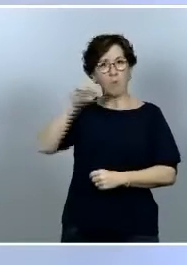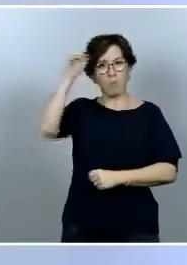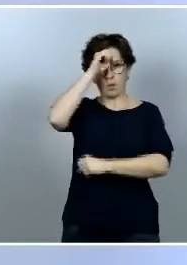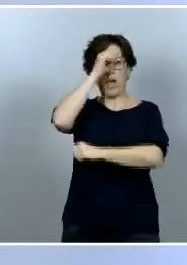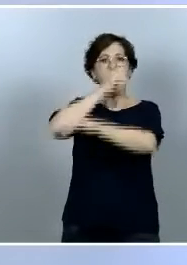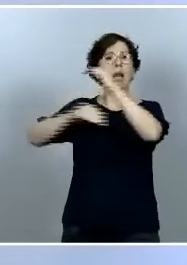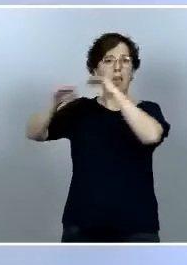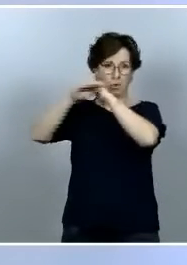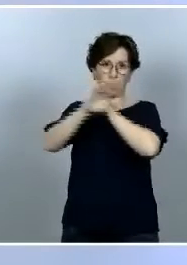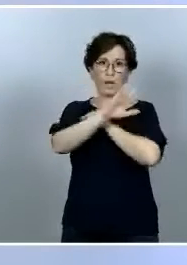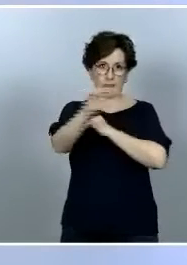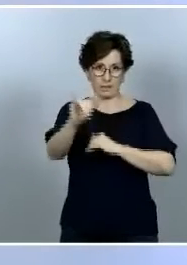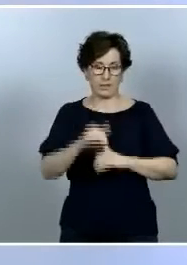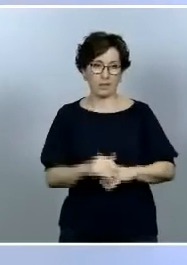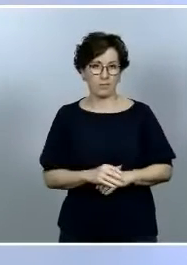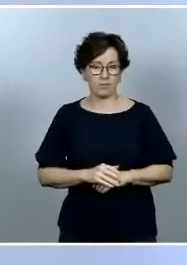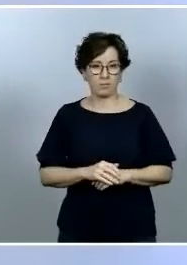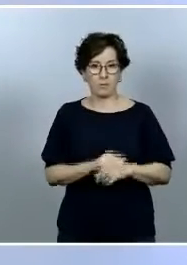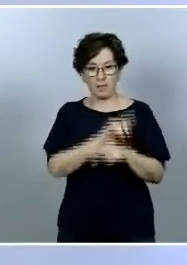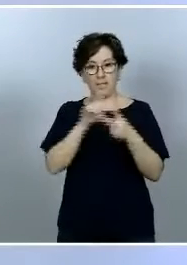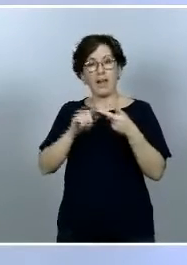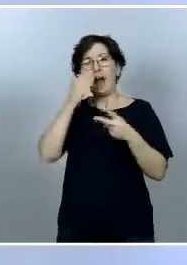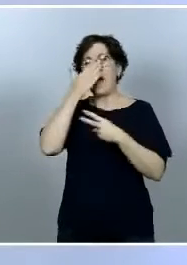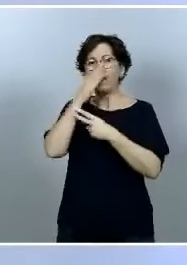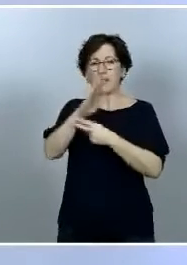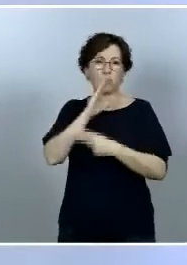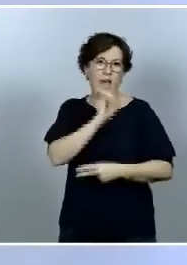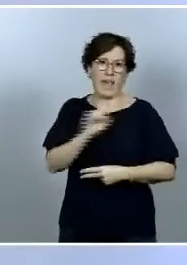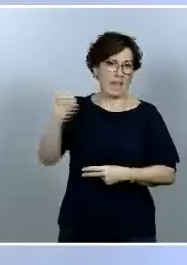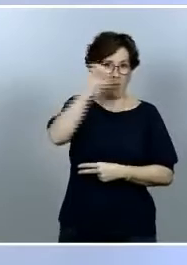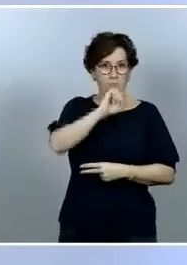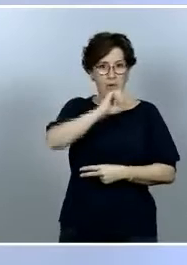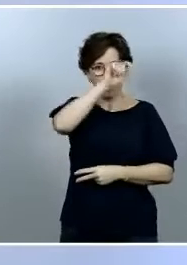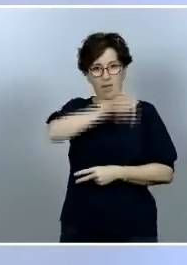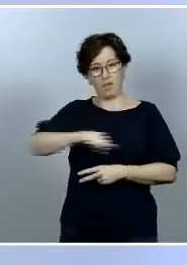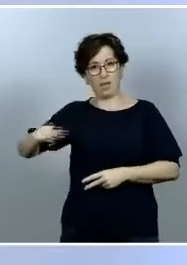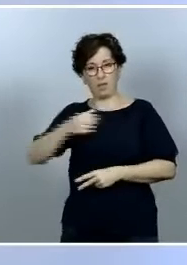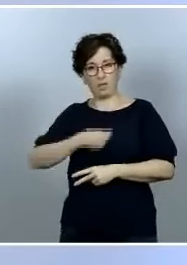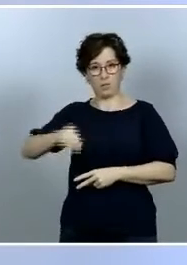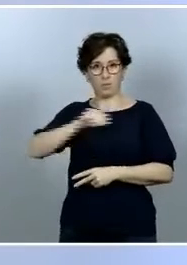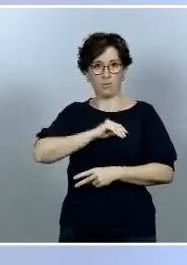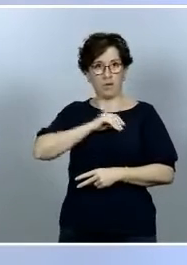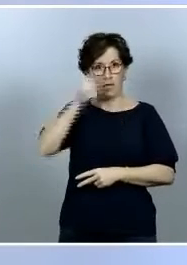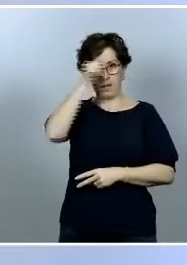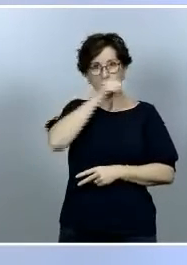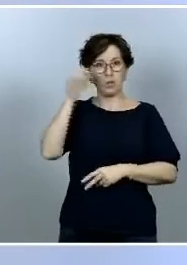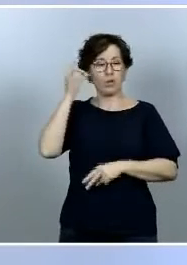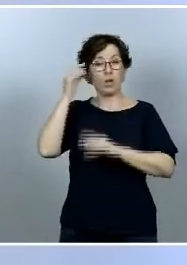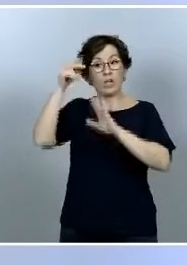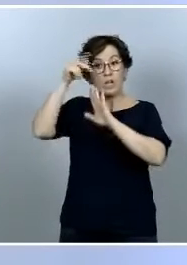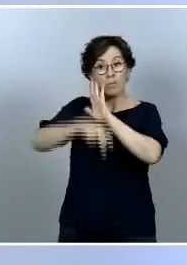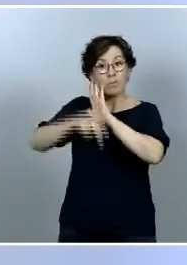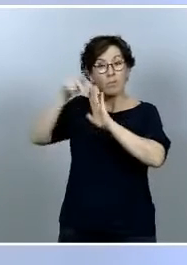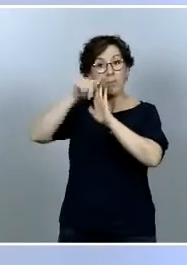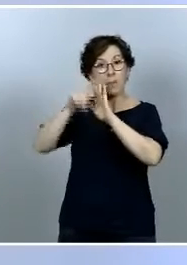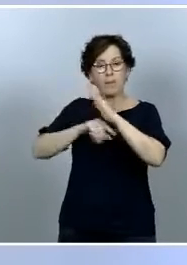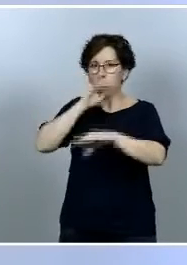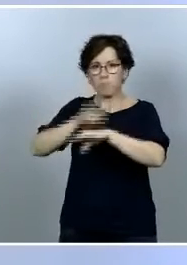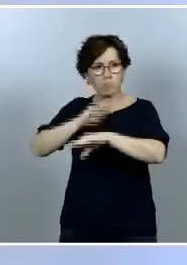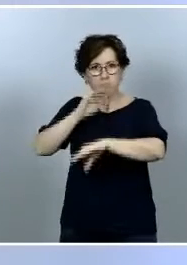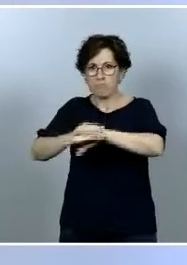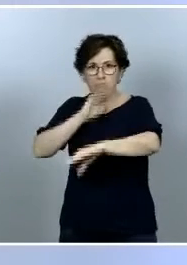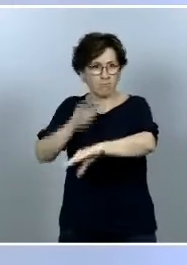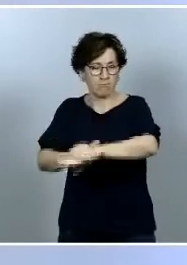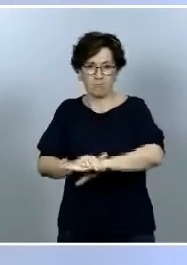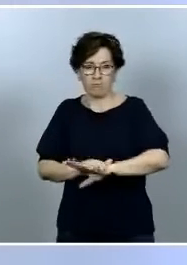destacar la actitud ejemplar de los ciudadanos españoles en el cumplimiento de todas las medidas que hemos ido decretando por parte de las